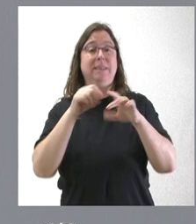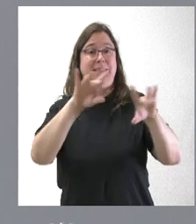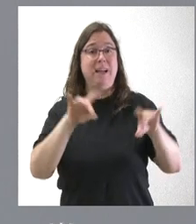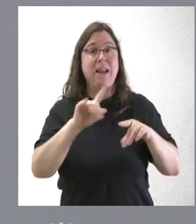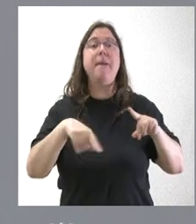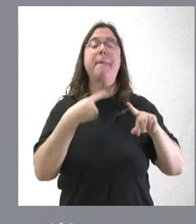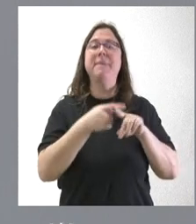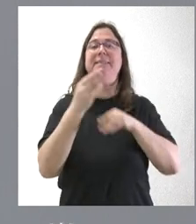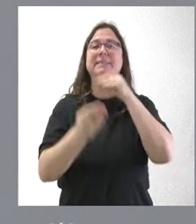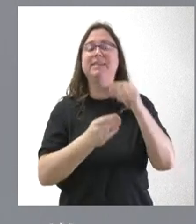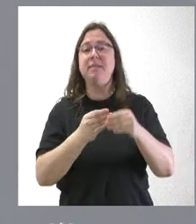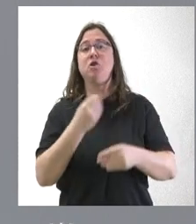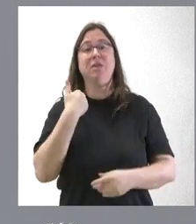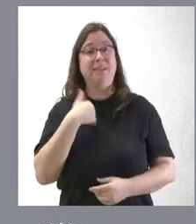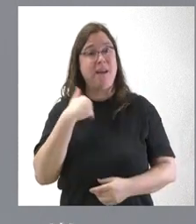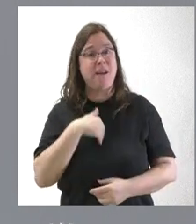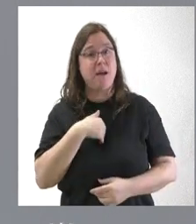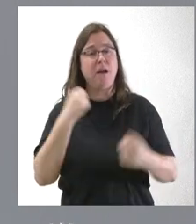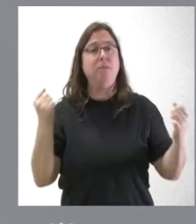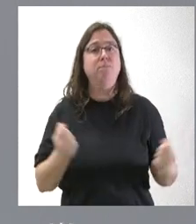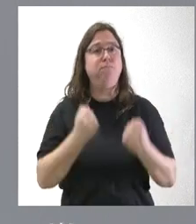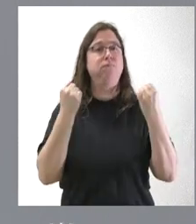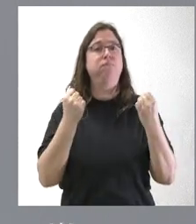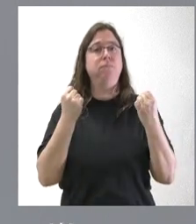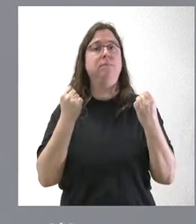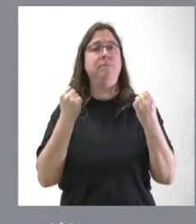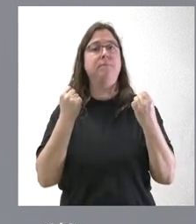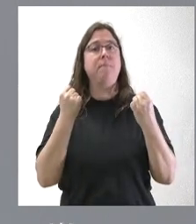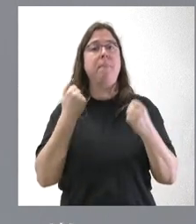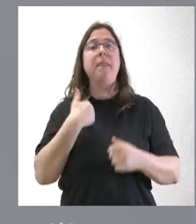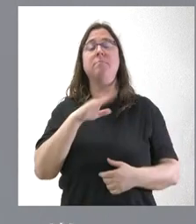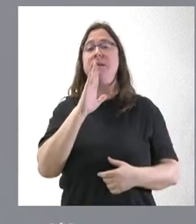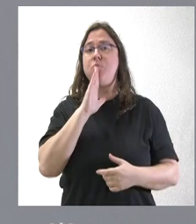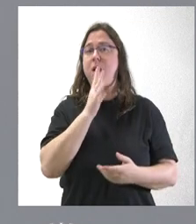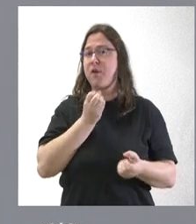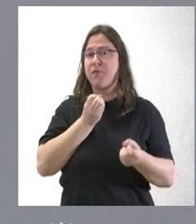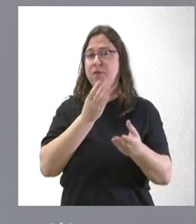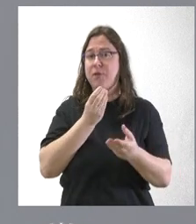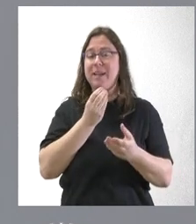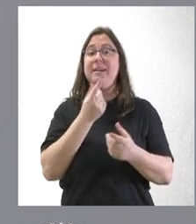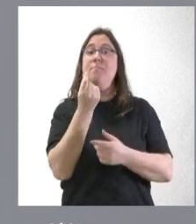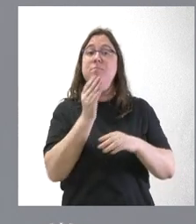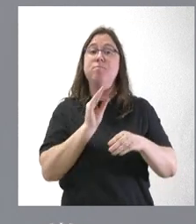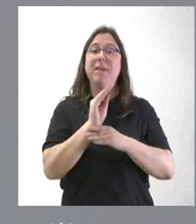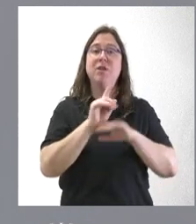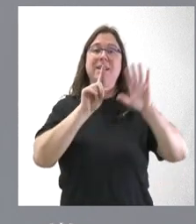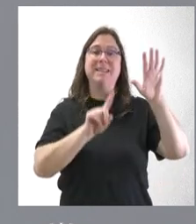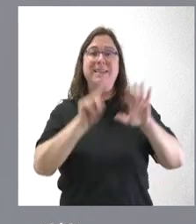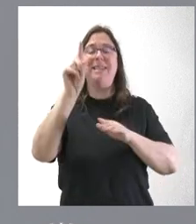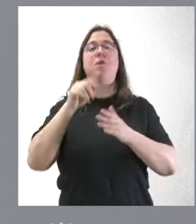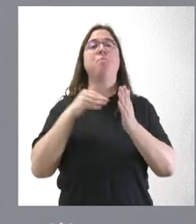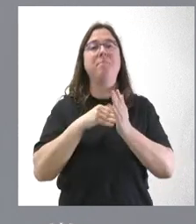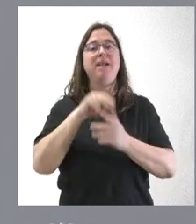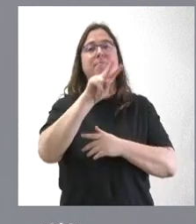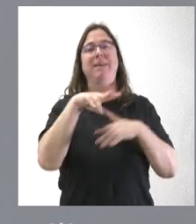y se han llevado a cabo ya actuaciones, en lo que hemos venido informando, por importe de 61.026